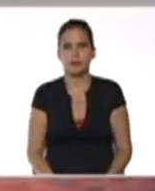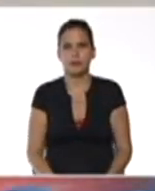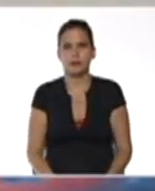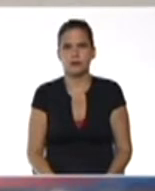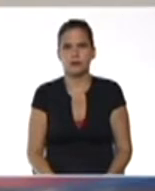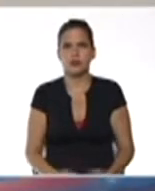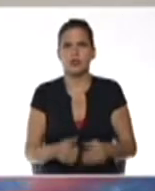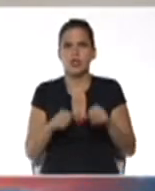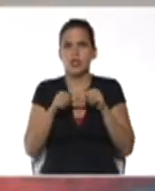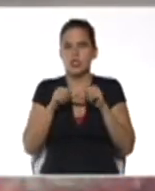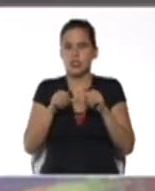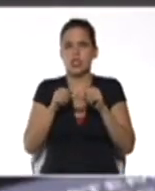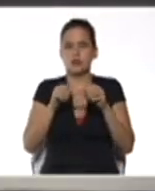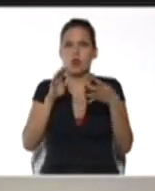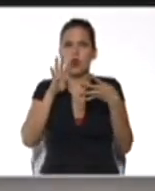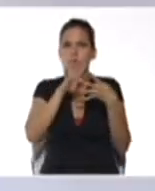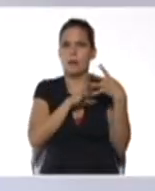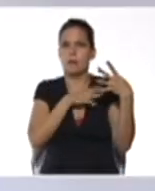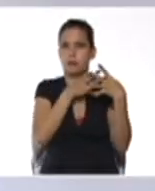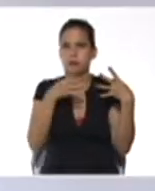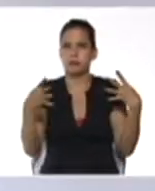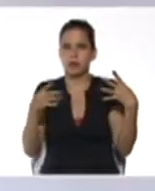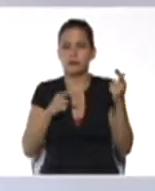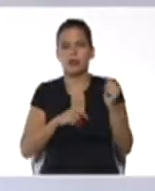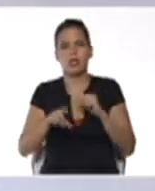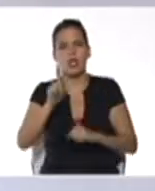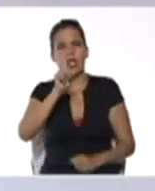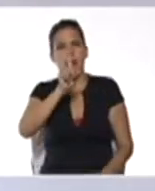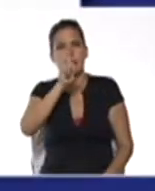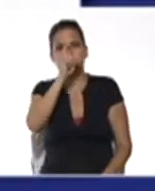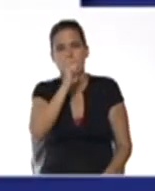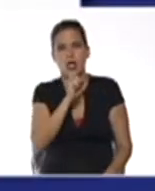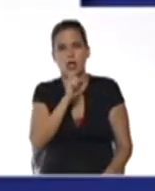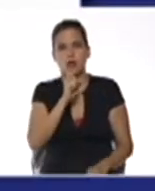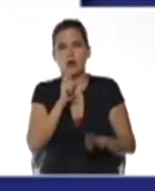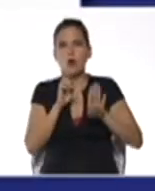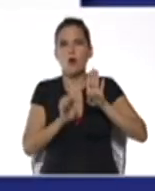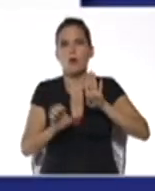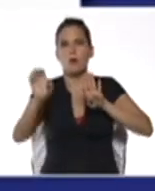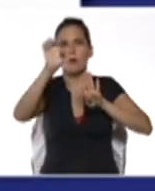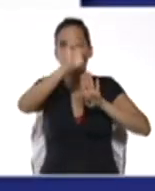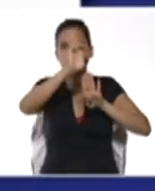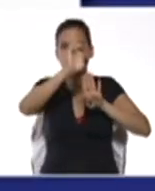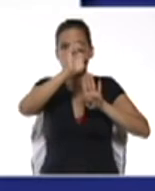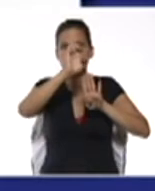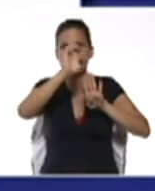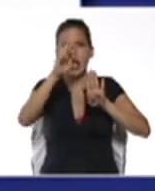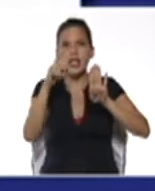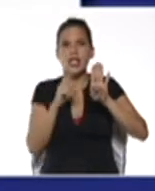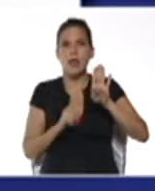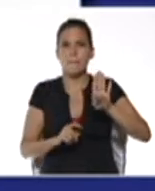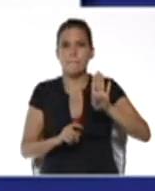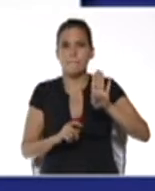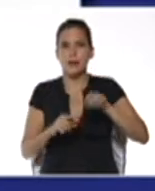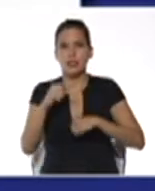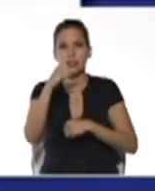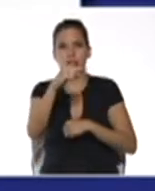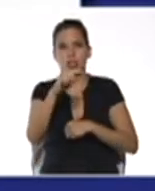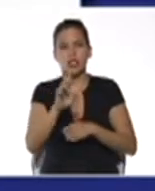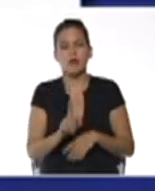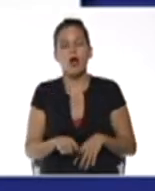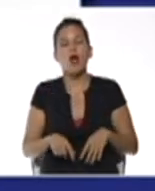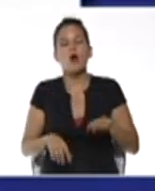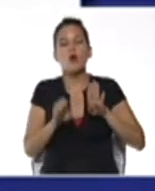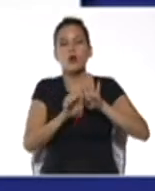Continuemos con la matemática de primer año, potencias de base negativa. Ejemplo, una